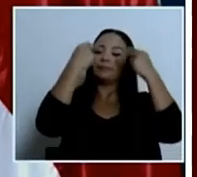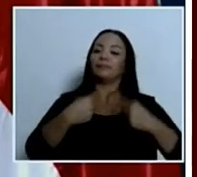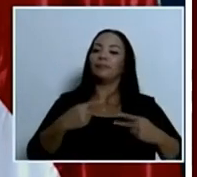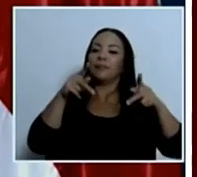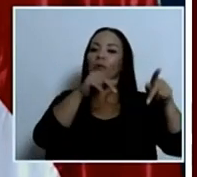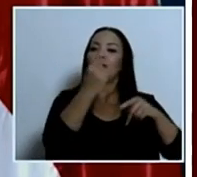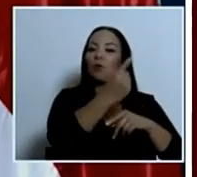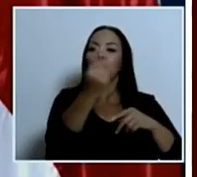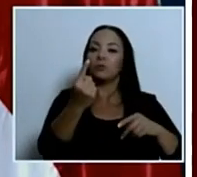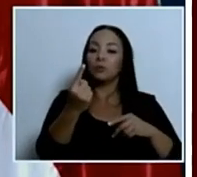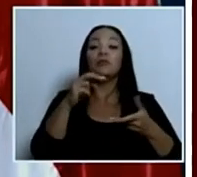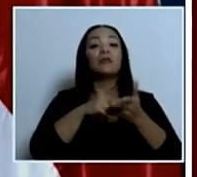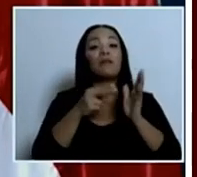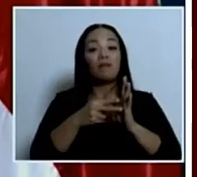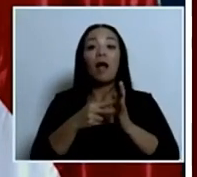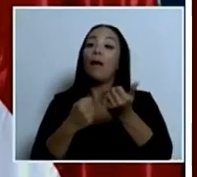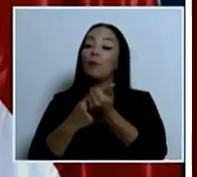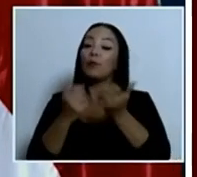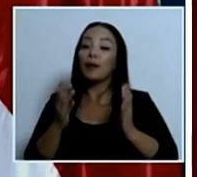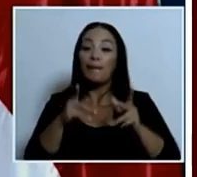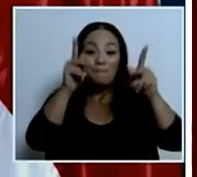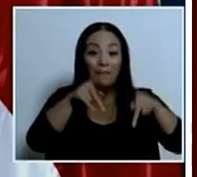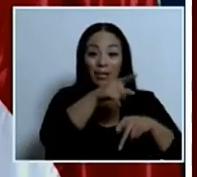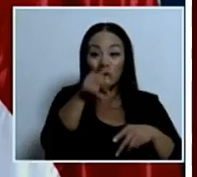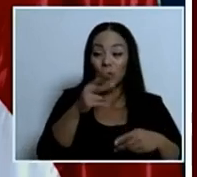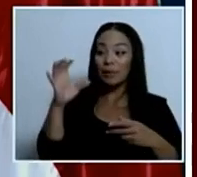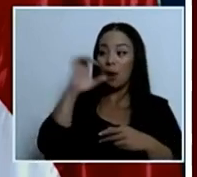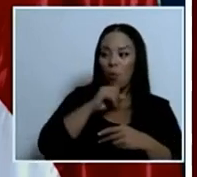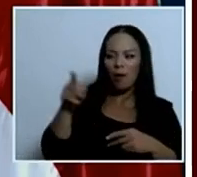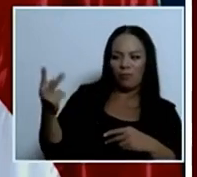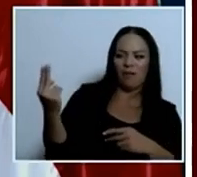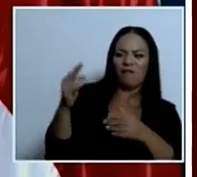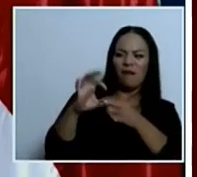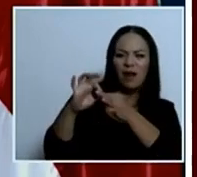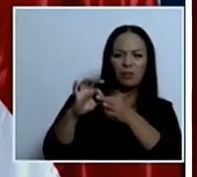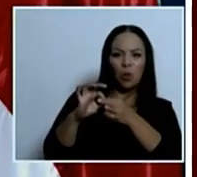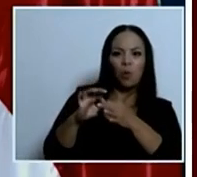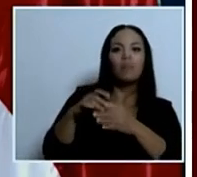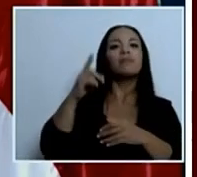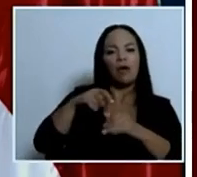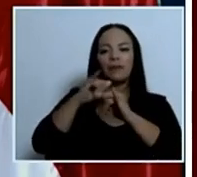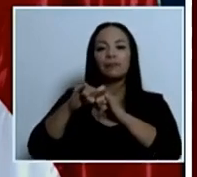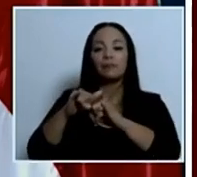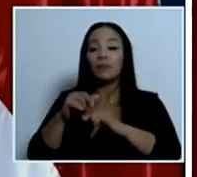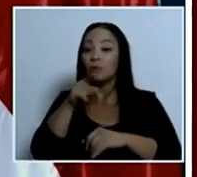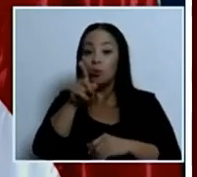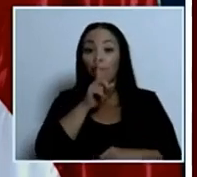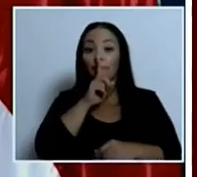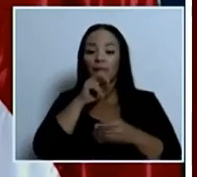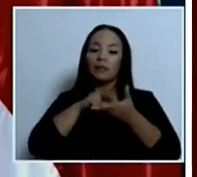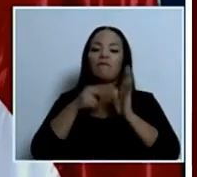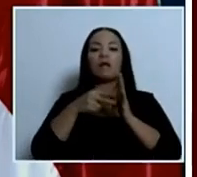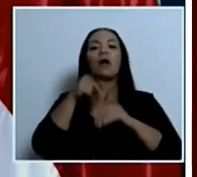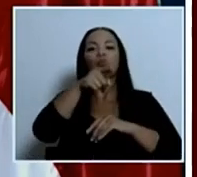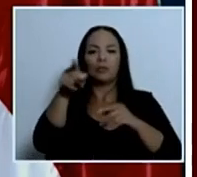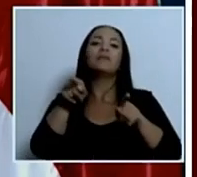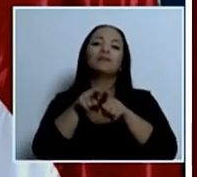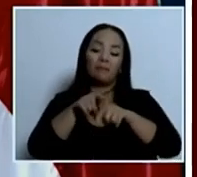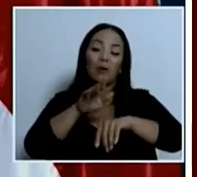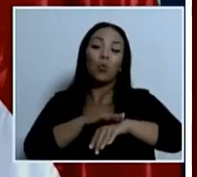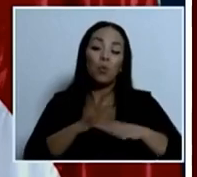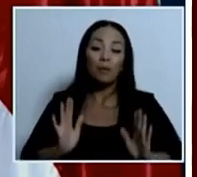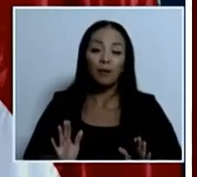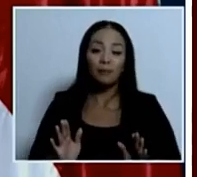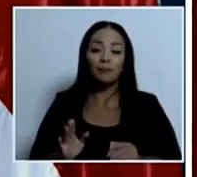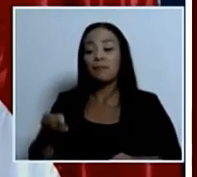cómplice quedarse callado es ser cómplice me duele en el alma ministra usted sabe